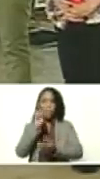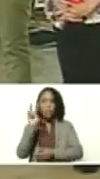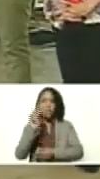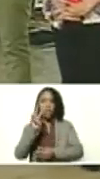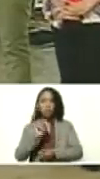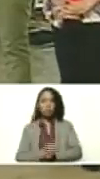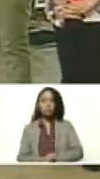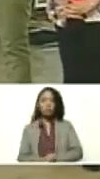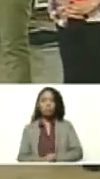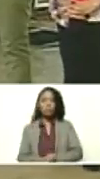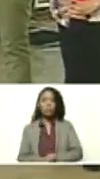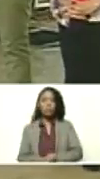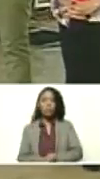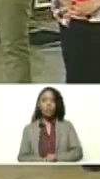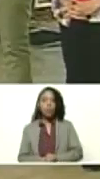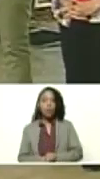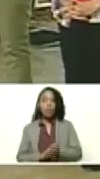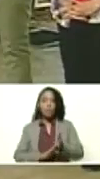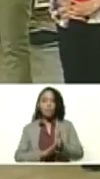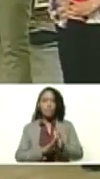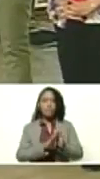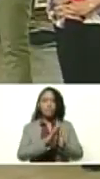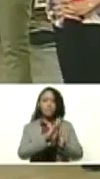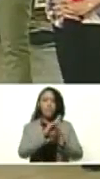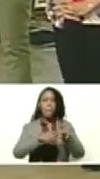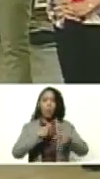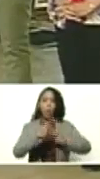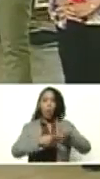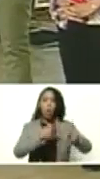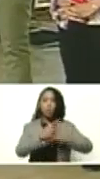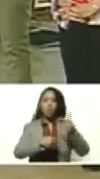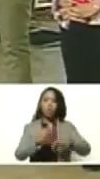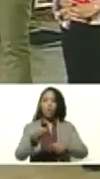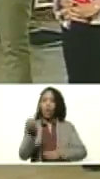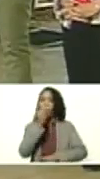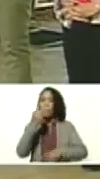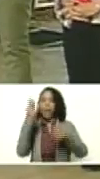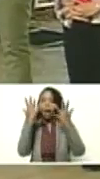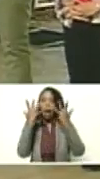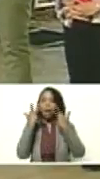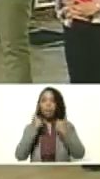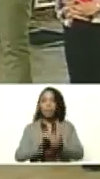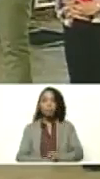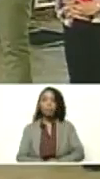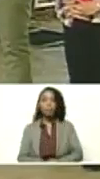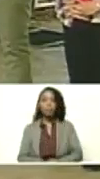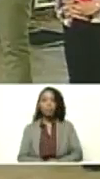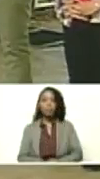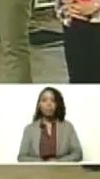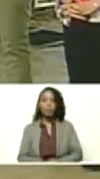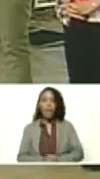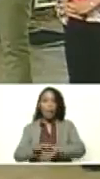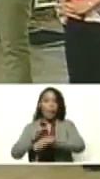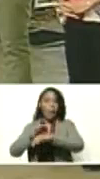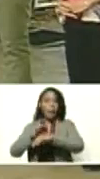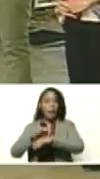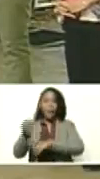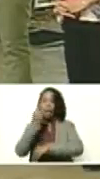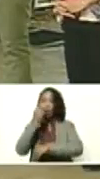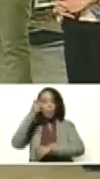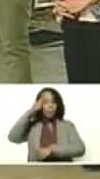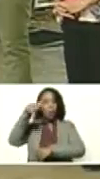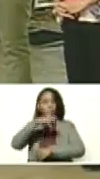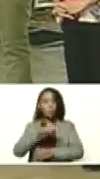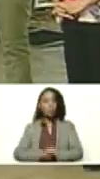en elevar la producción de proteína animal. La carne que come el pueblo.